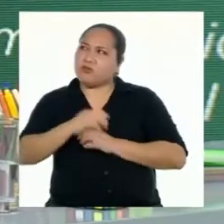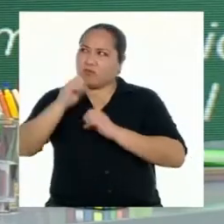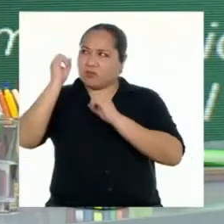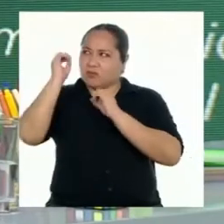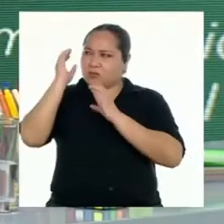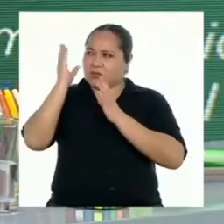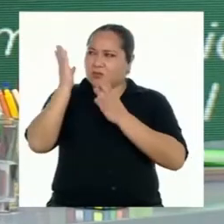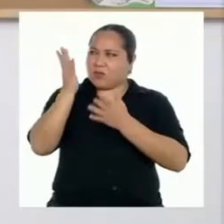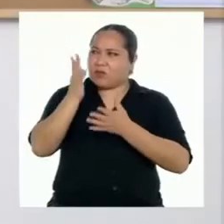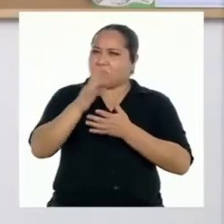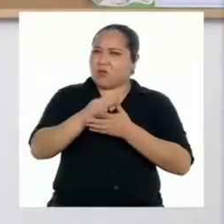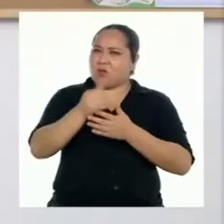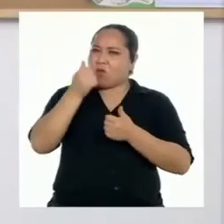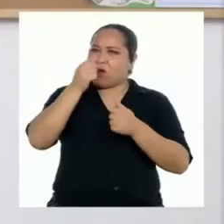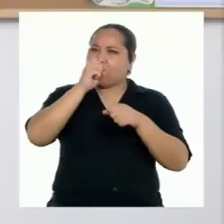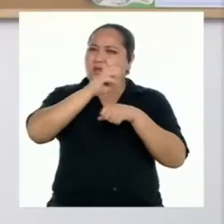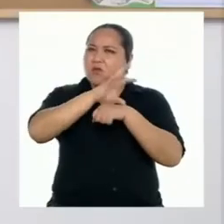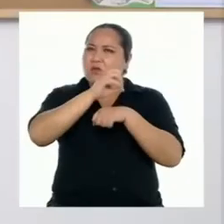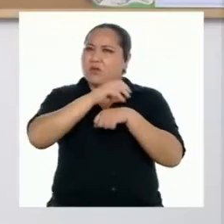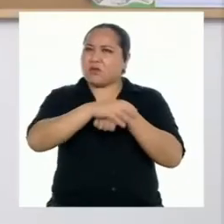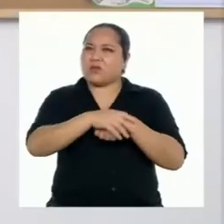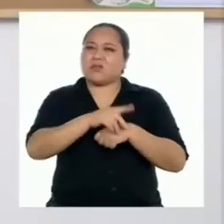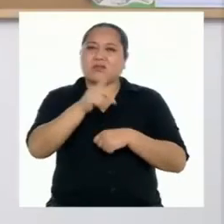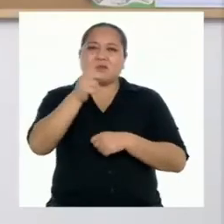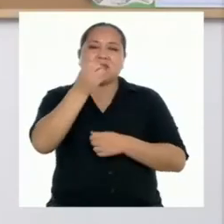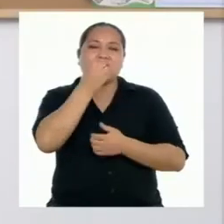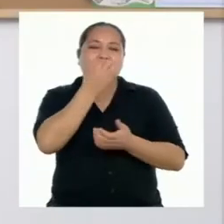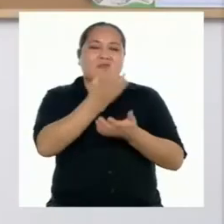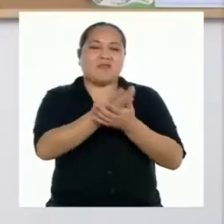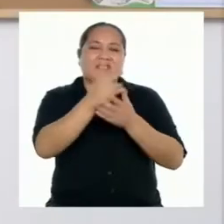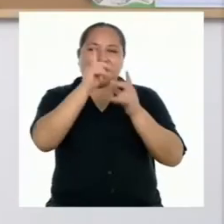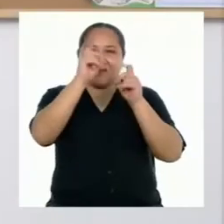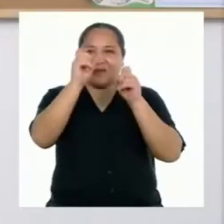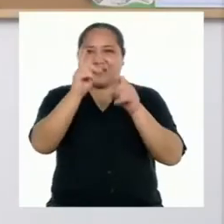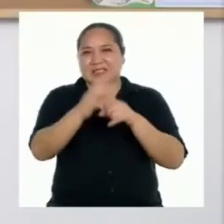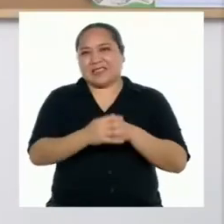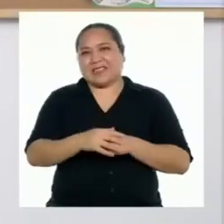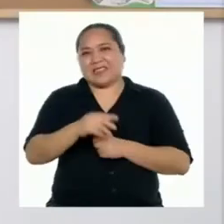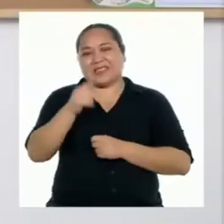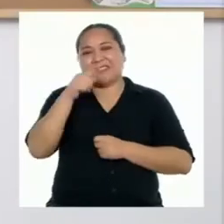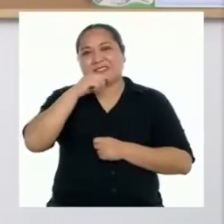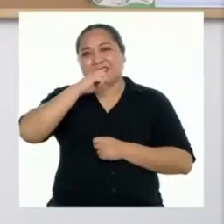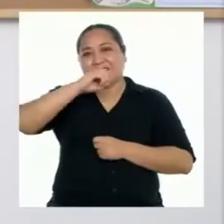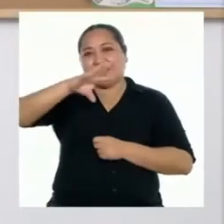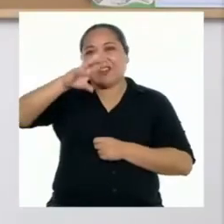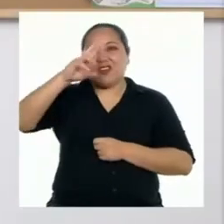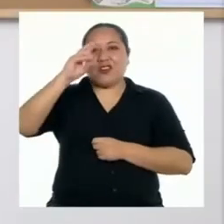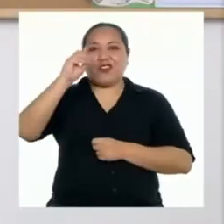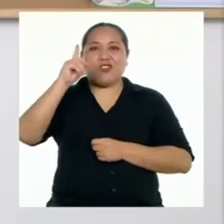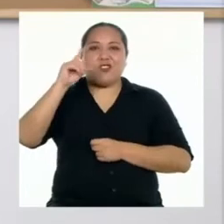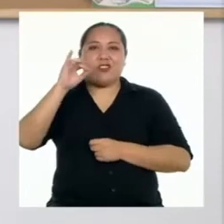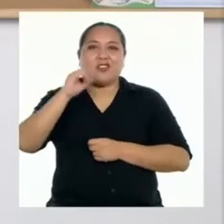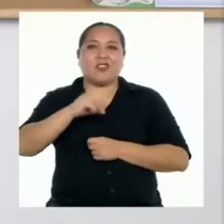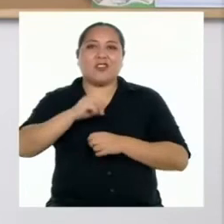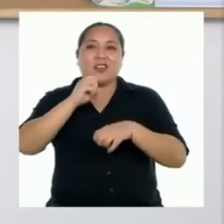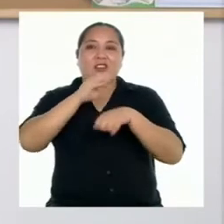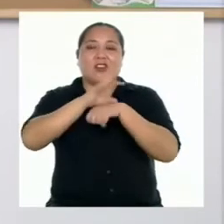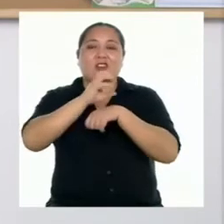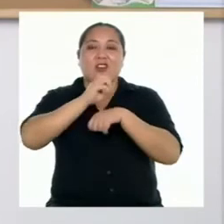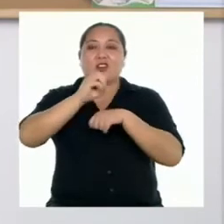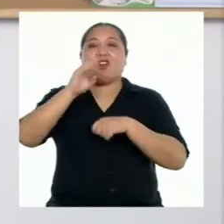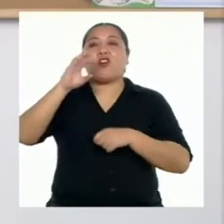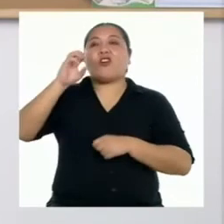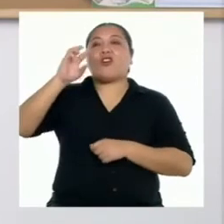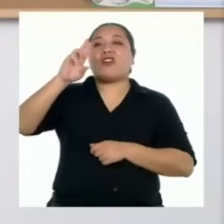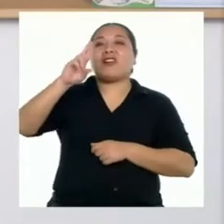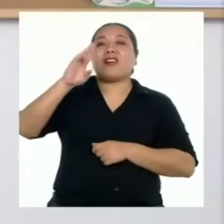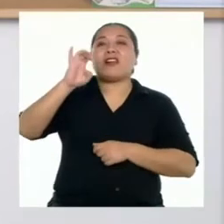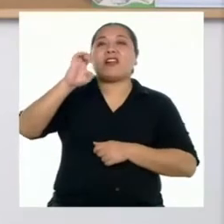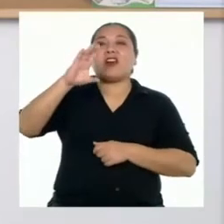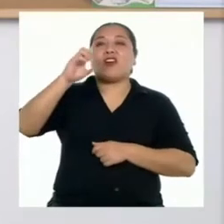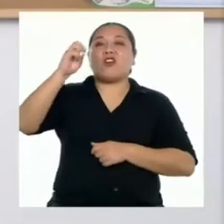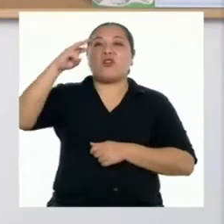de las recomendaciones? Es una buena pregunta. Como lo señaló Rodrigo, las recomendaciones son parte de un texto